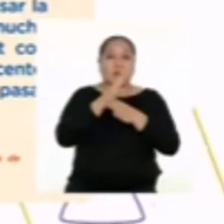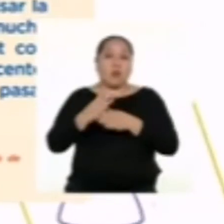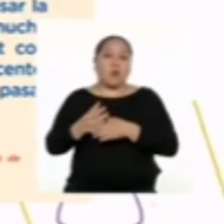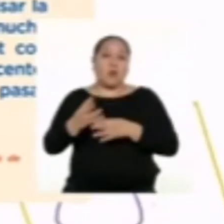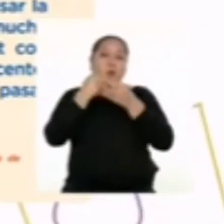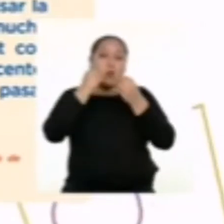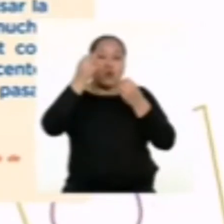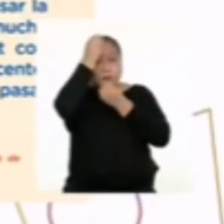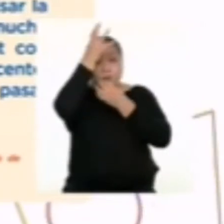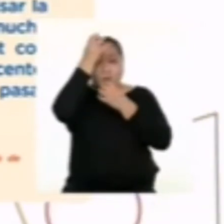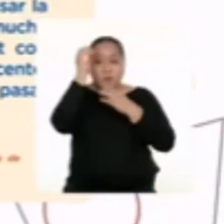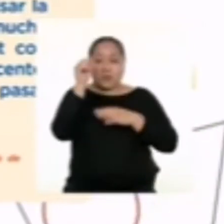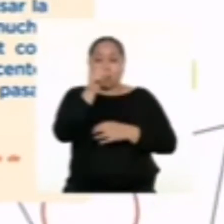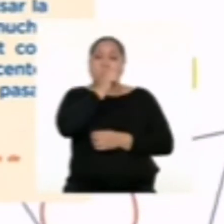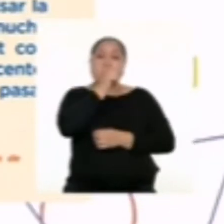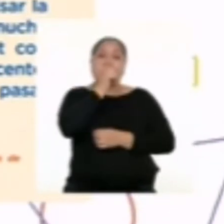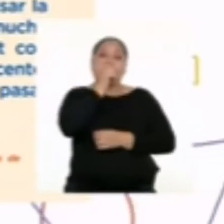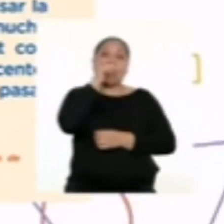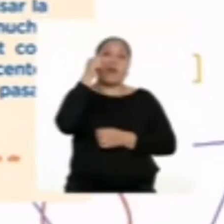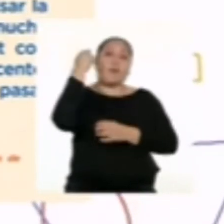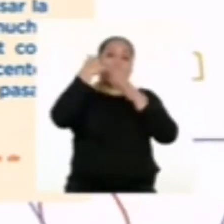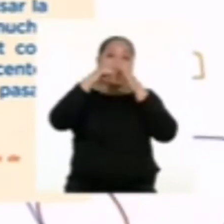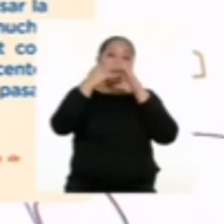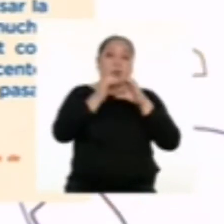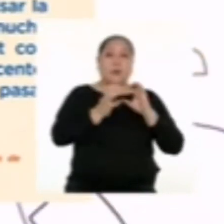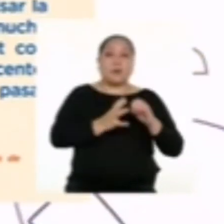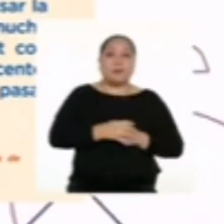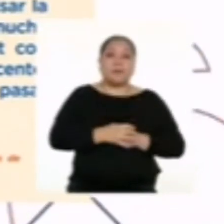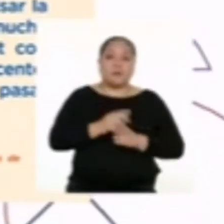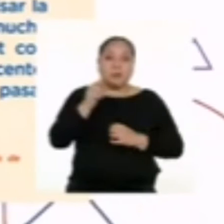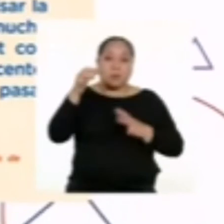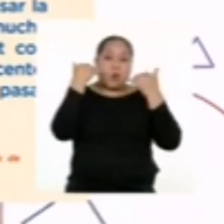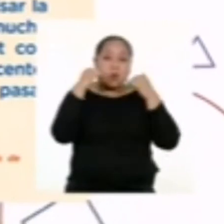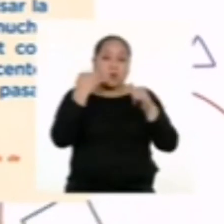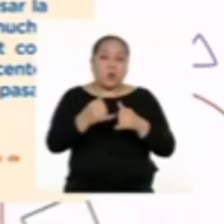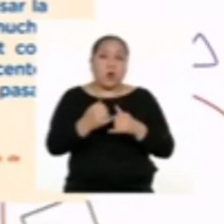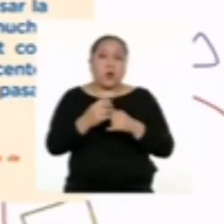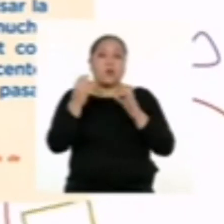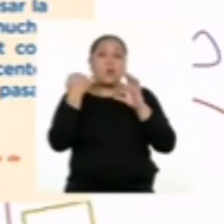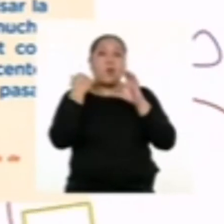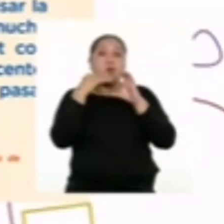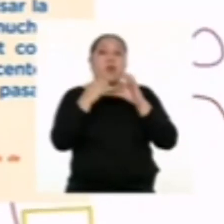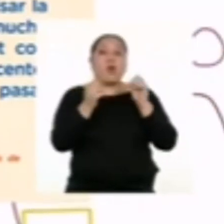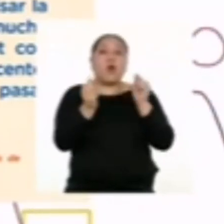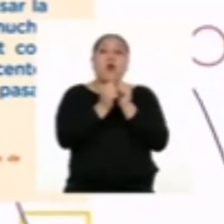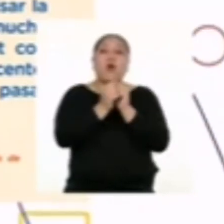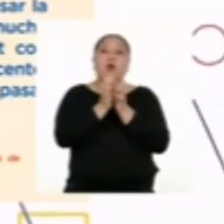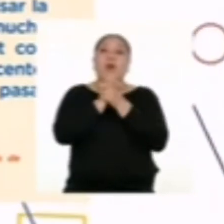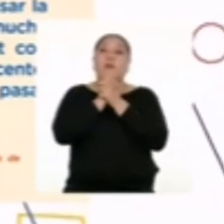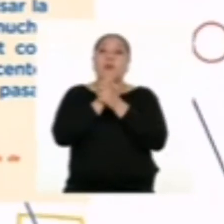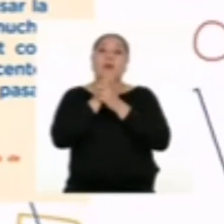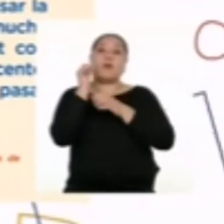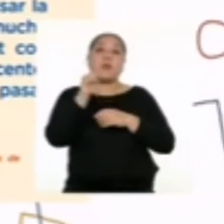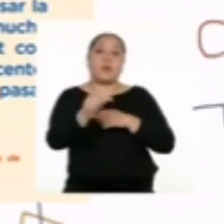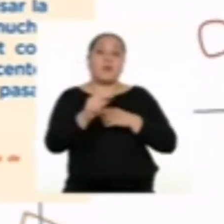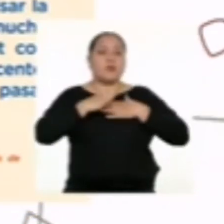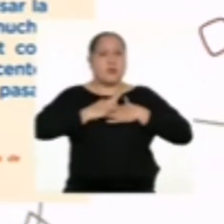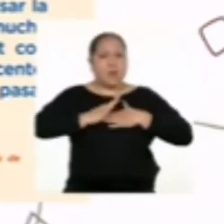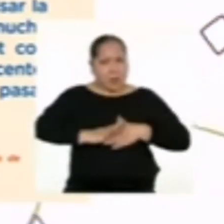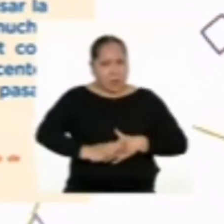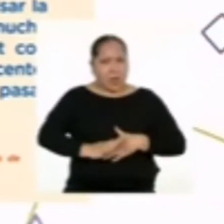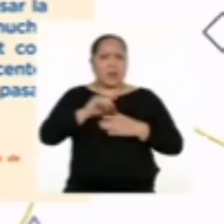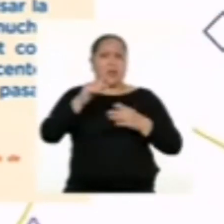compartiendo mucha información privada por internet. Los juegos por internet con amigos pueden ser algo